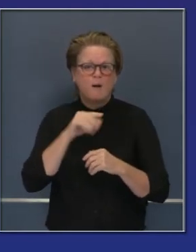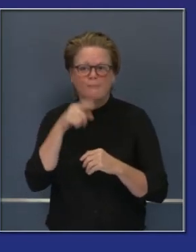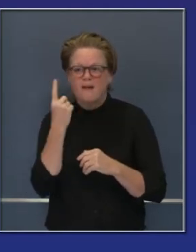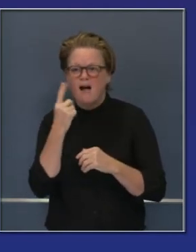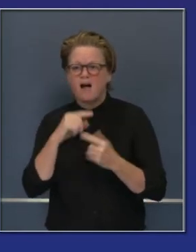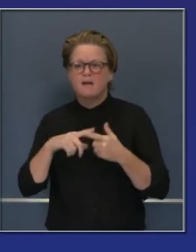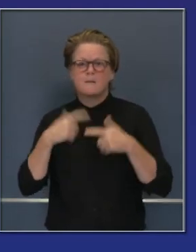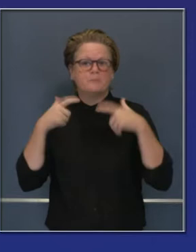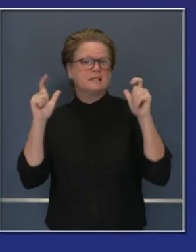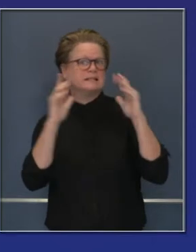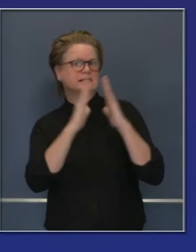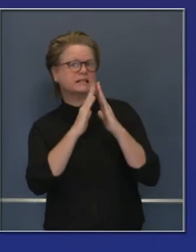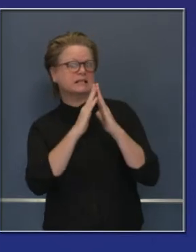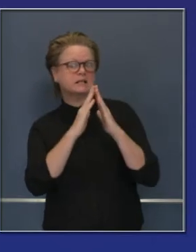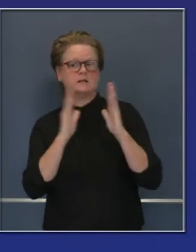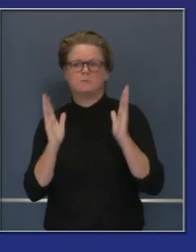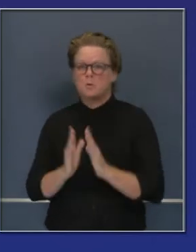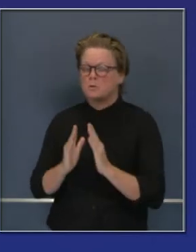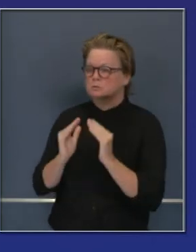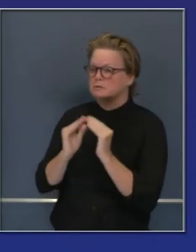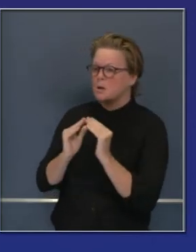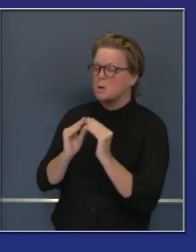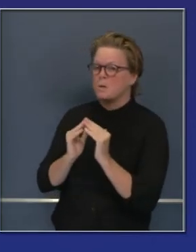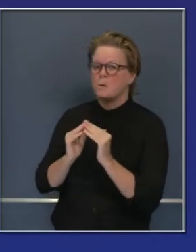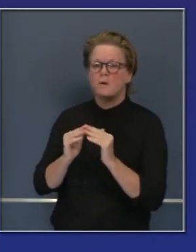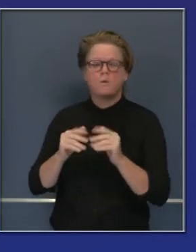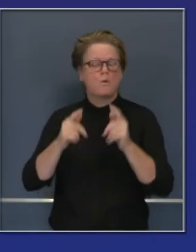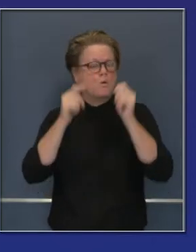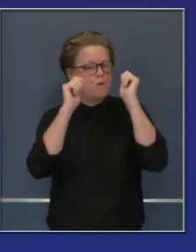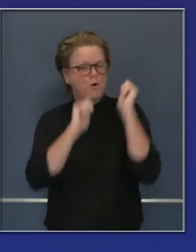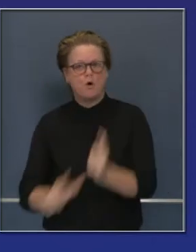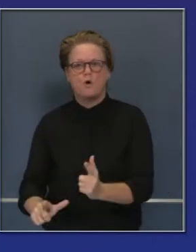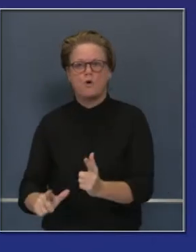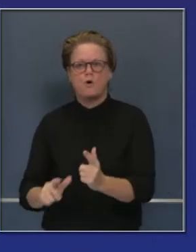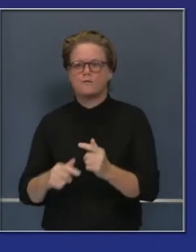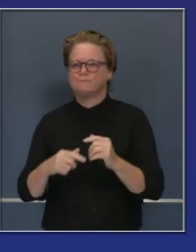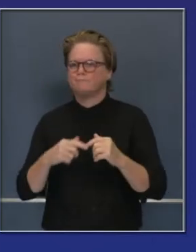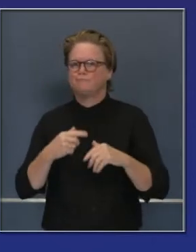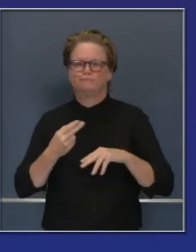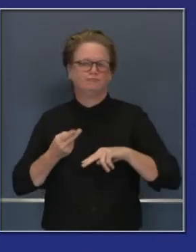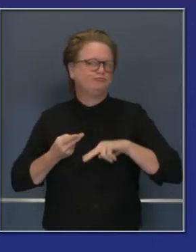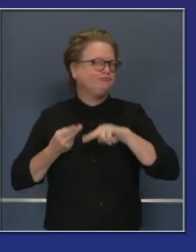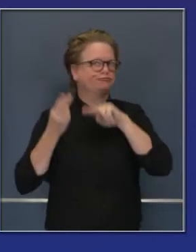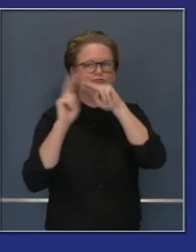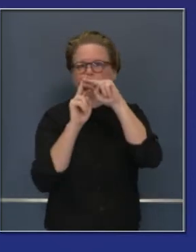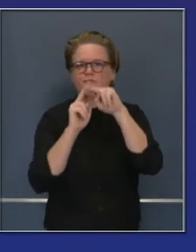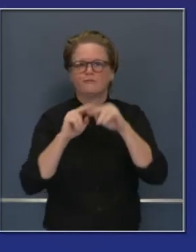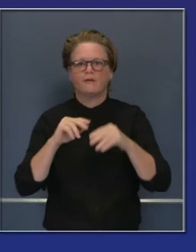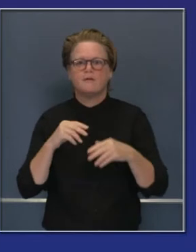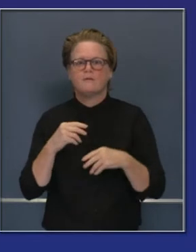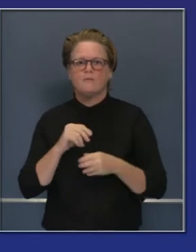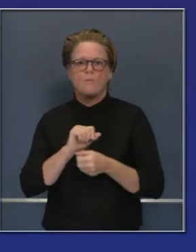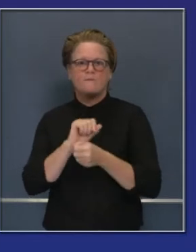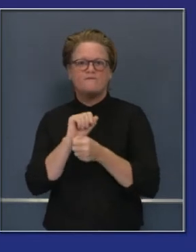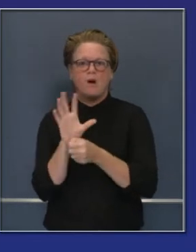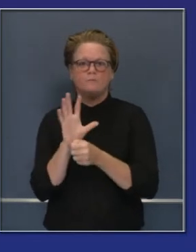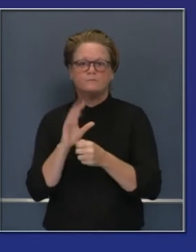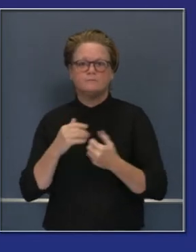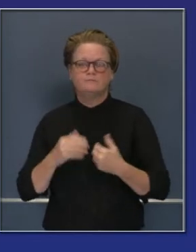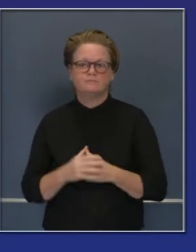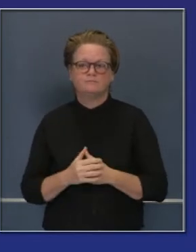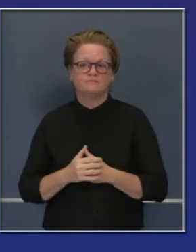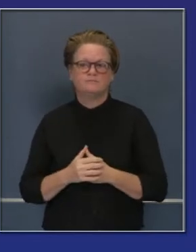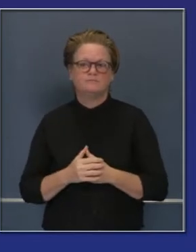en todas las partes de este estado es donde estamos viendo un aumento de casos de índices de